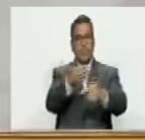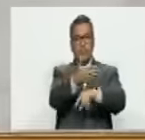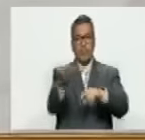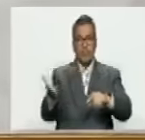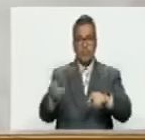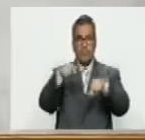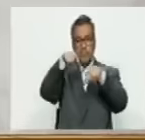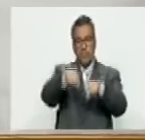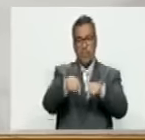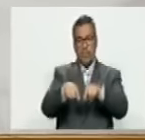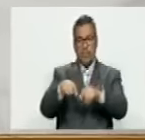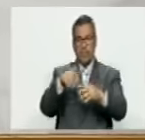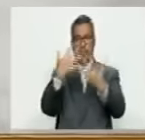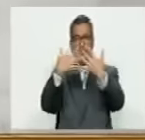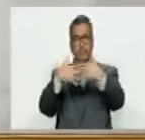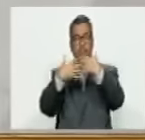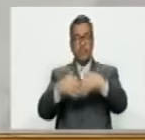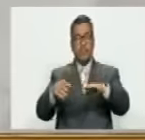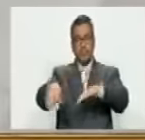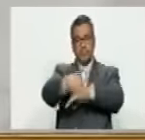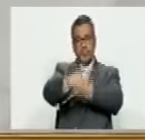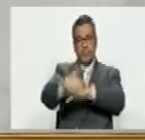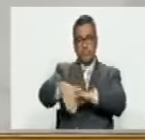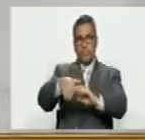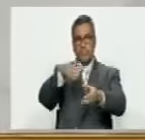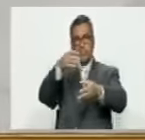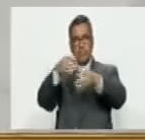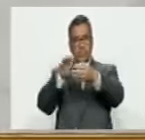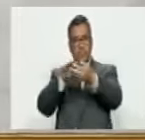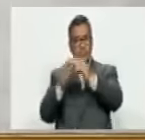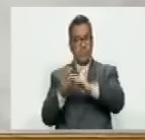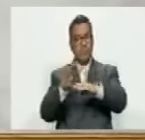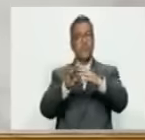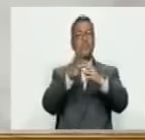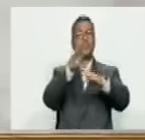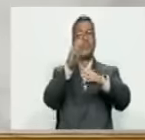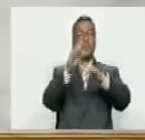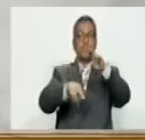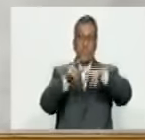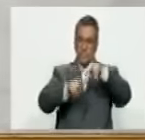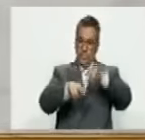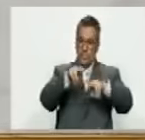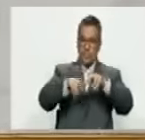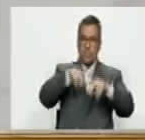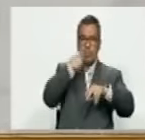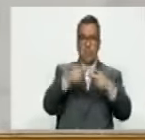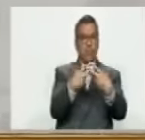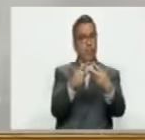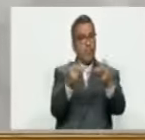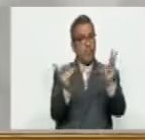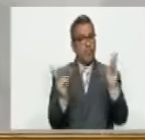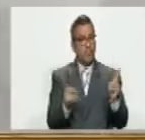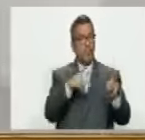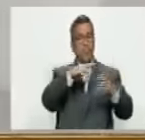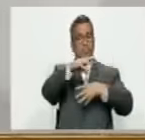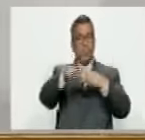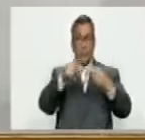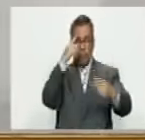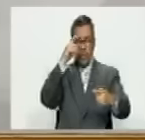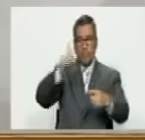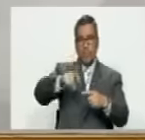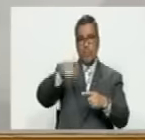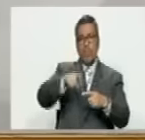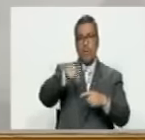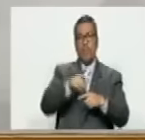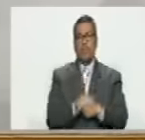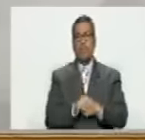desde ahí, desde el barrio, desde la calle, desde la comunidad, construir la política pública en función de atender los problemas, necesidades,